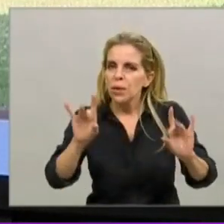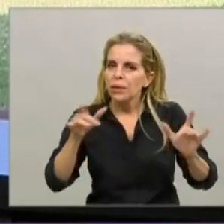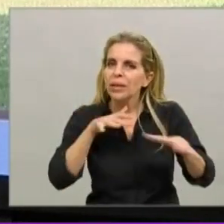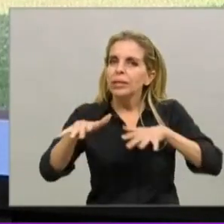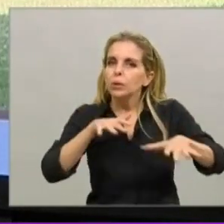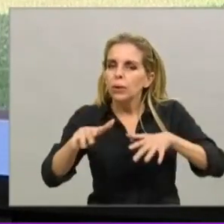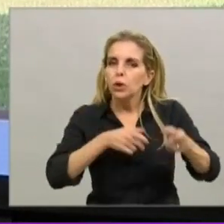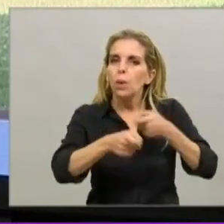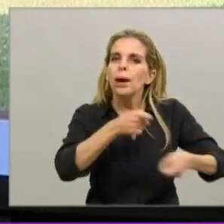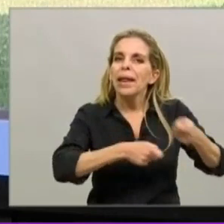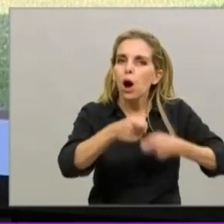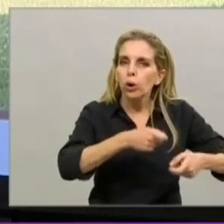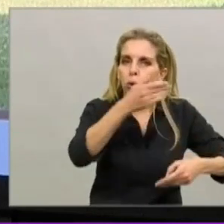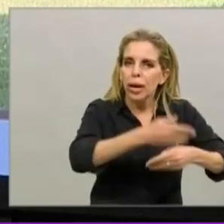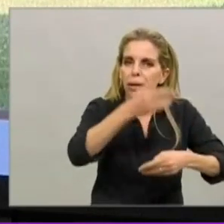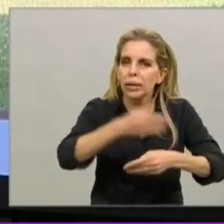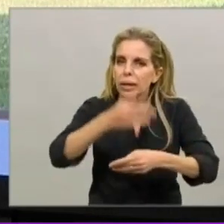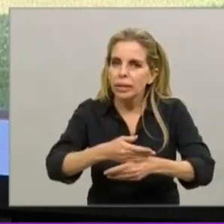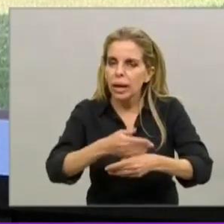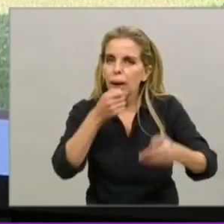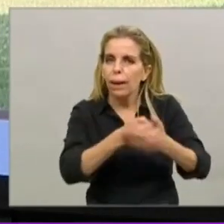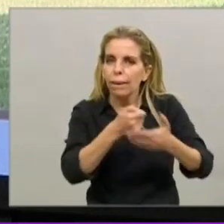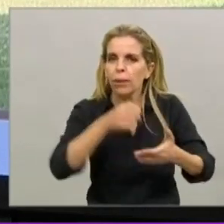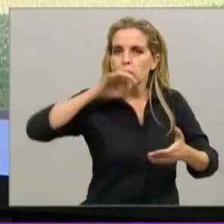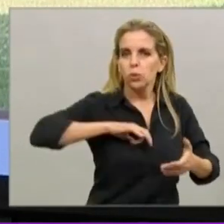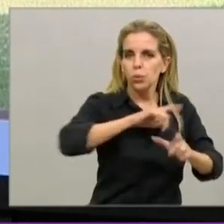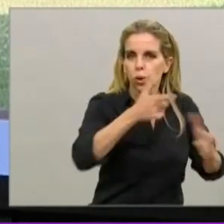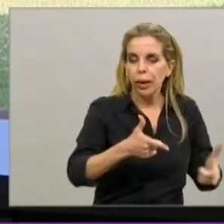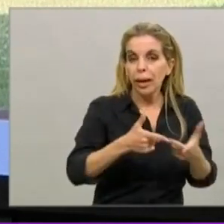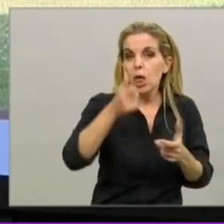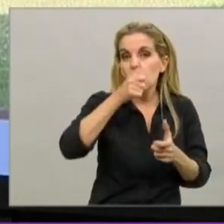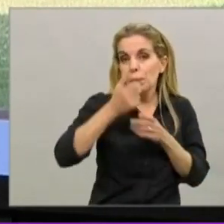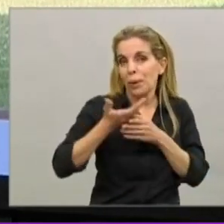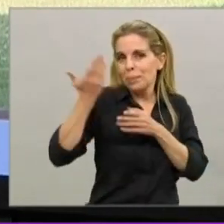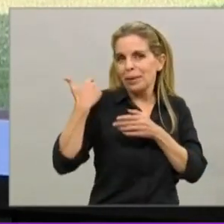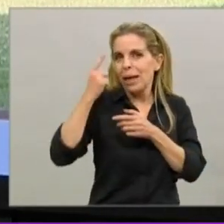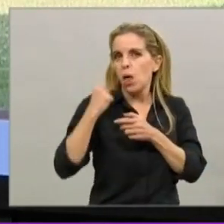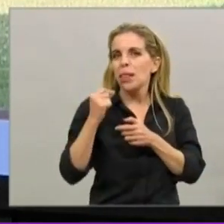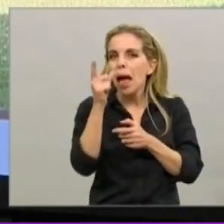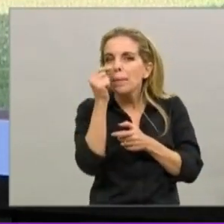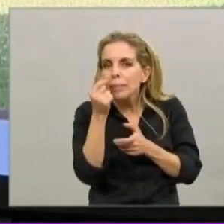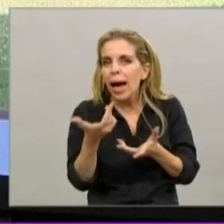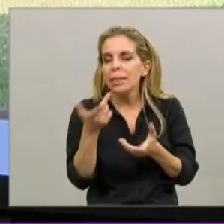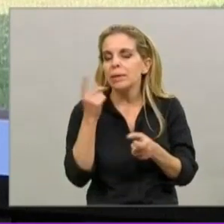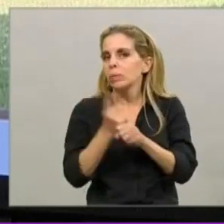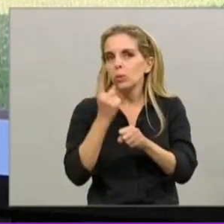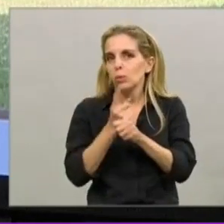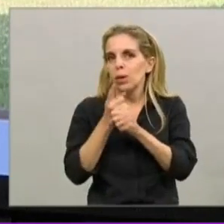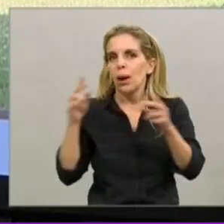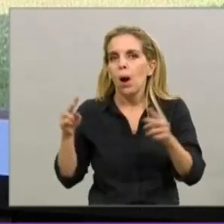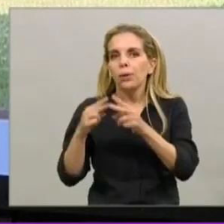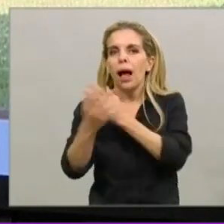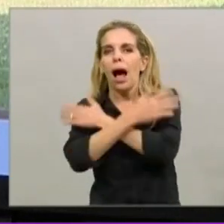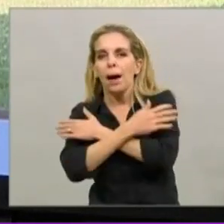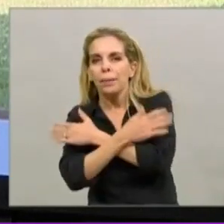pelean para llegar a fin de mes, para todos los que el domingo no le pudieron dar un abrazo a sus padres en su día, para los que no podemos